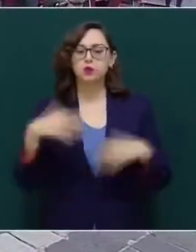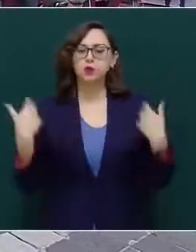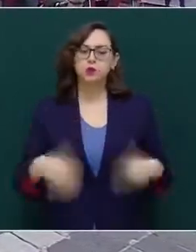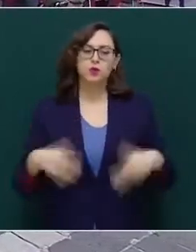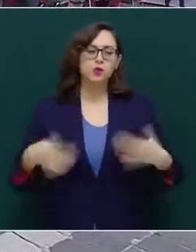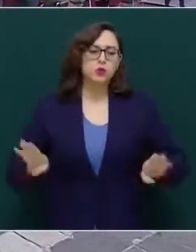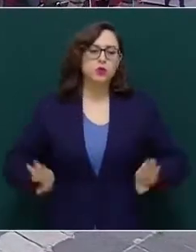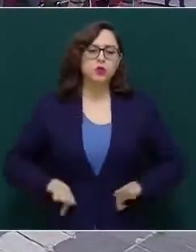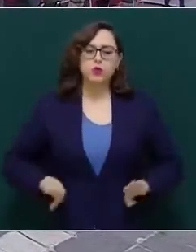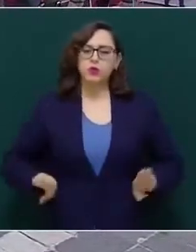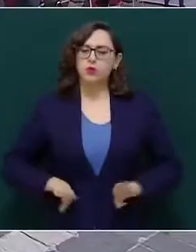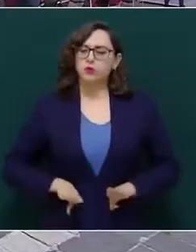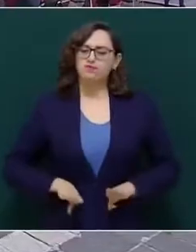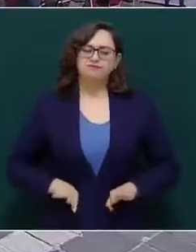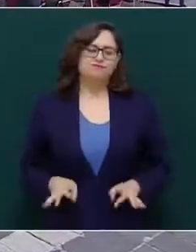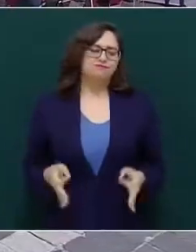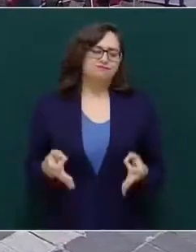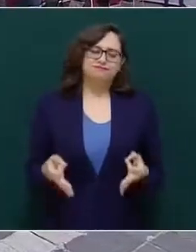excepcionales.